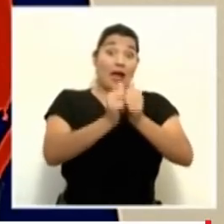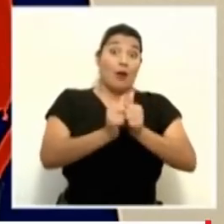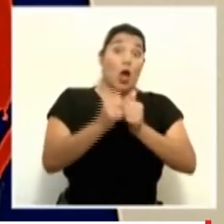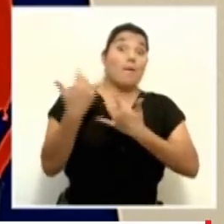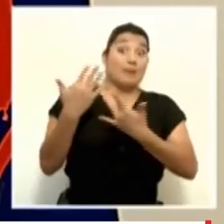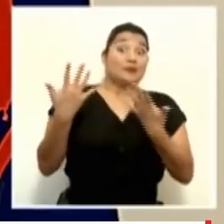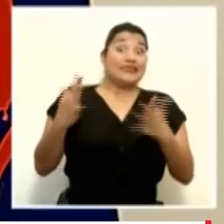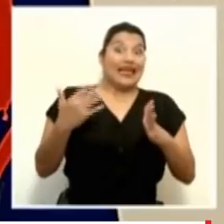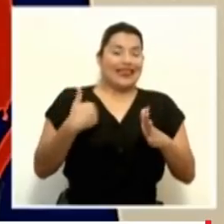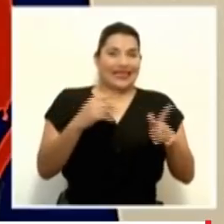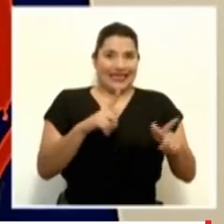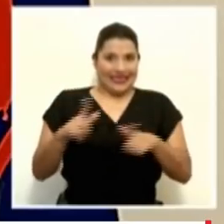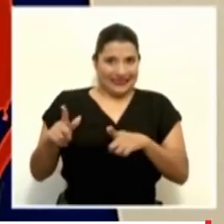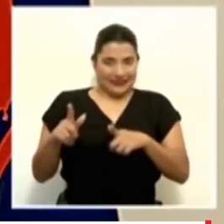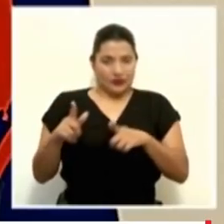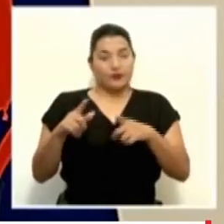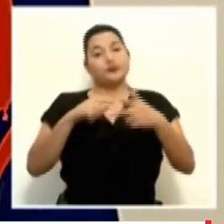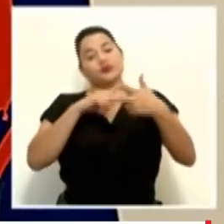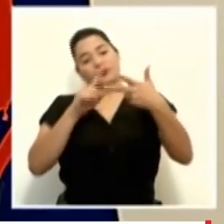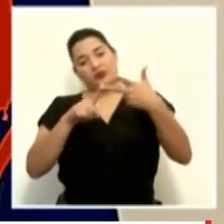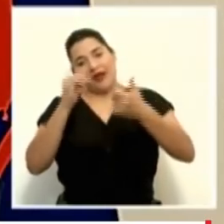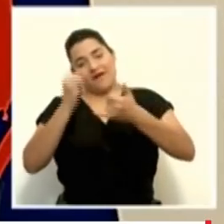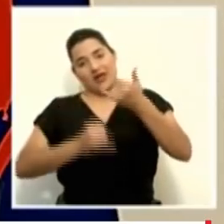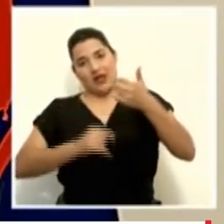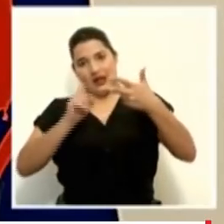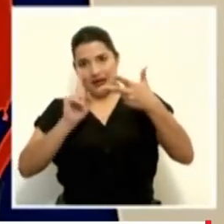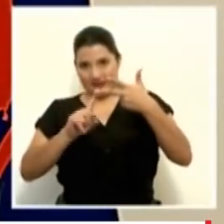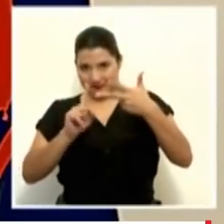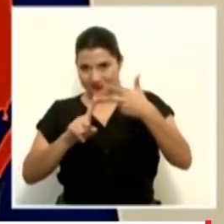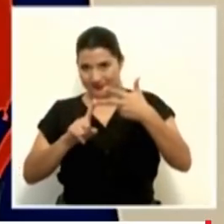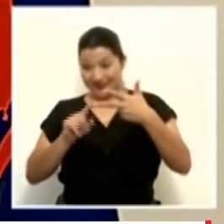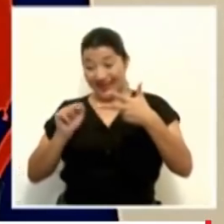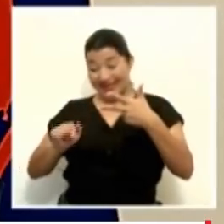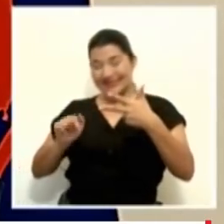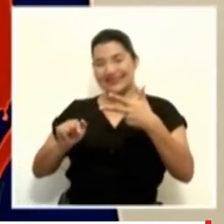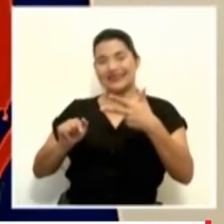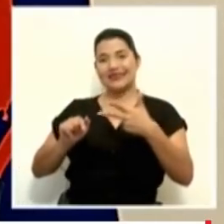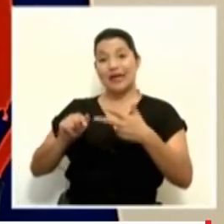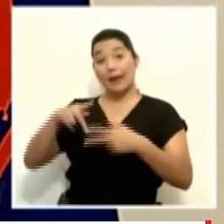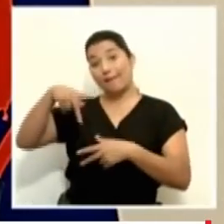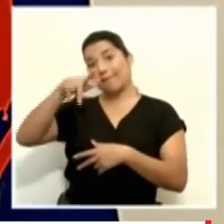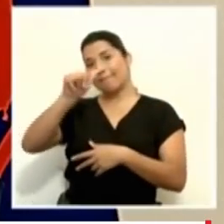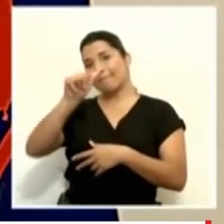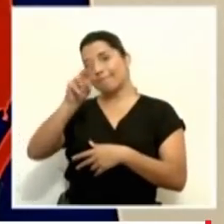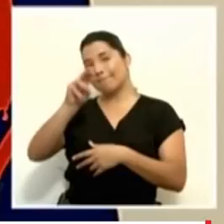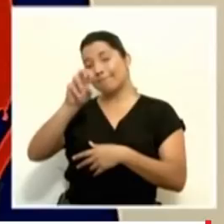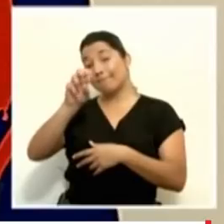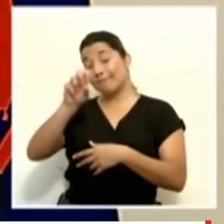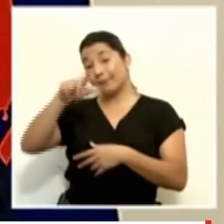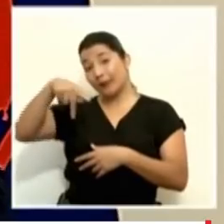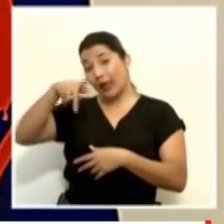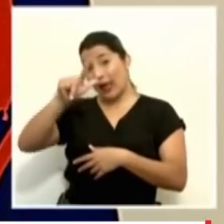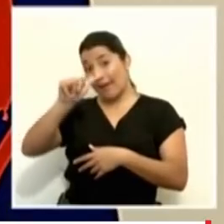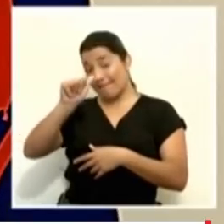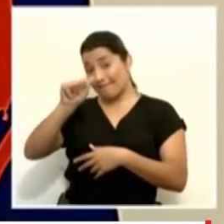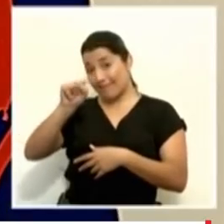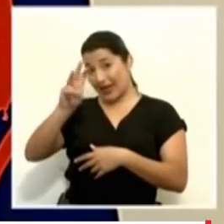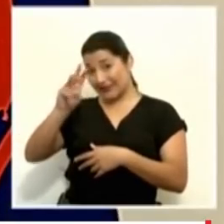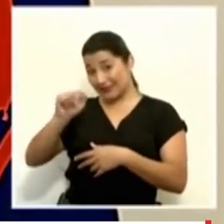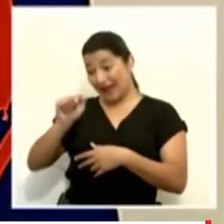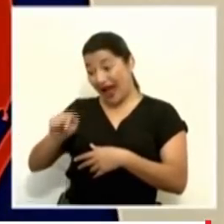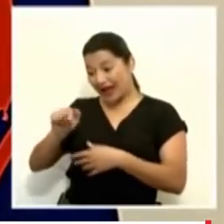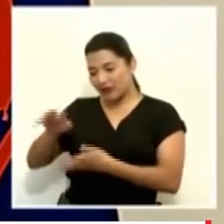la de los anticuerpos humanos purificados también disponible en el momento que podamos. Y hay que recordar